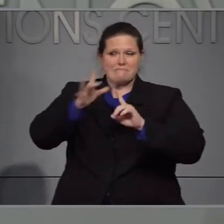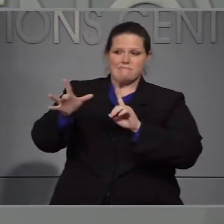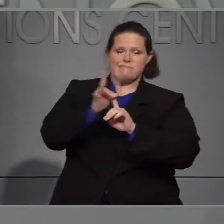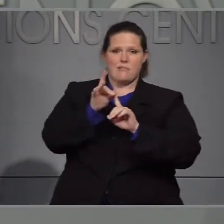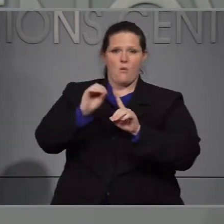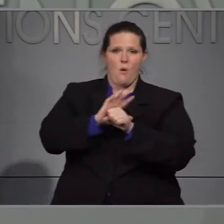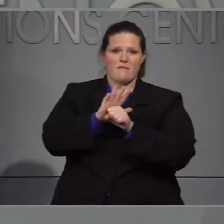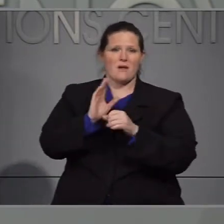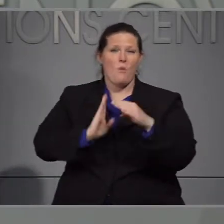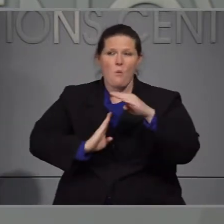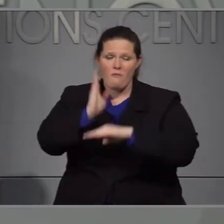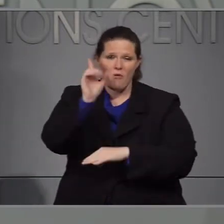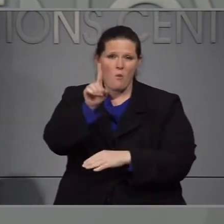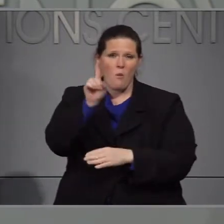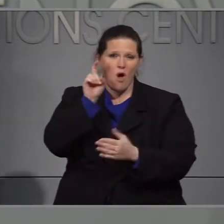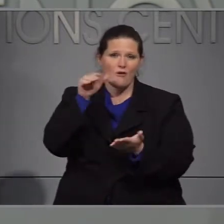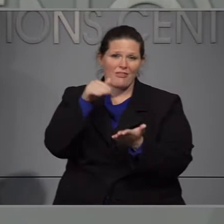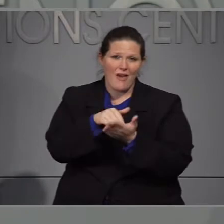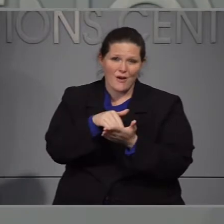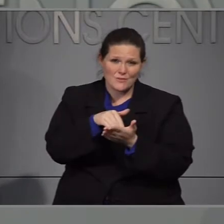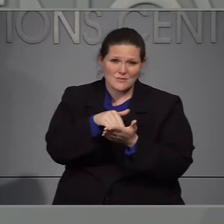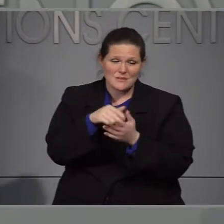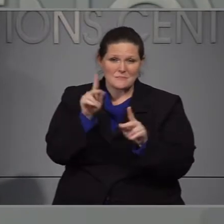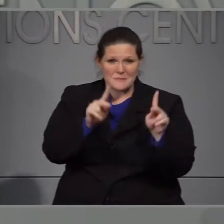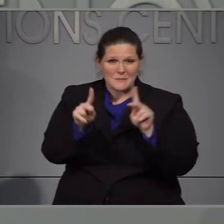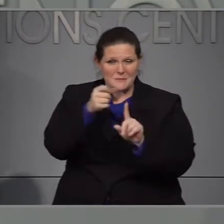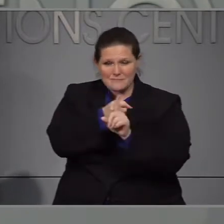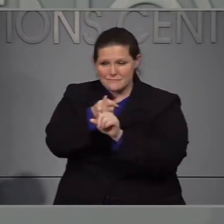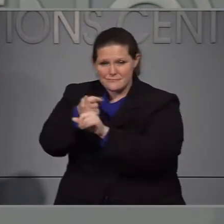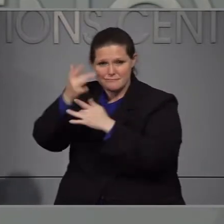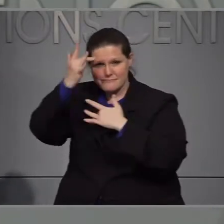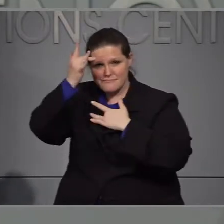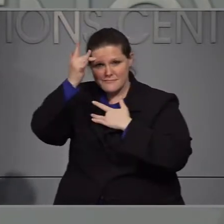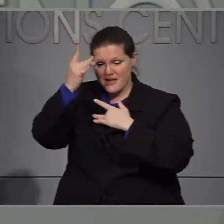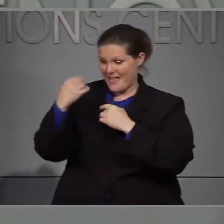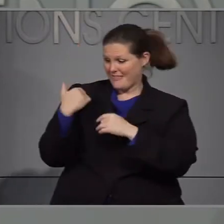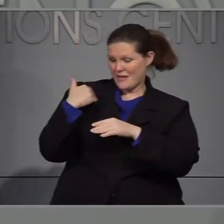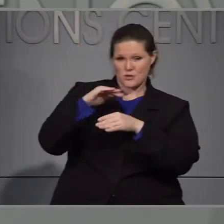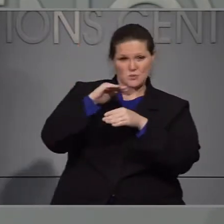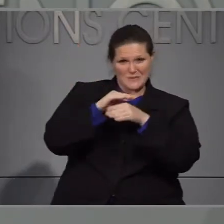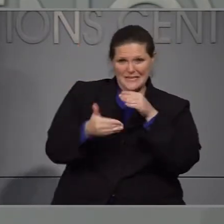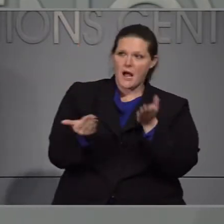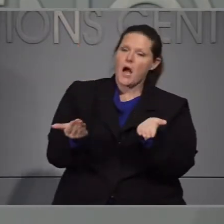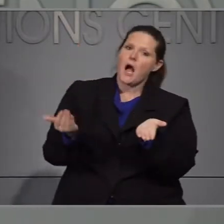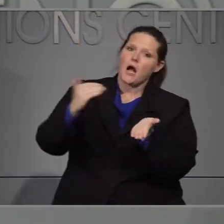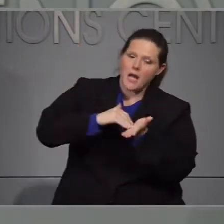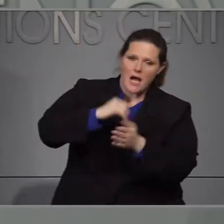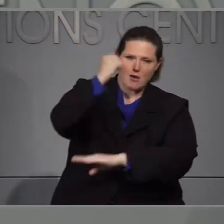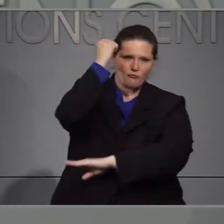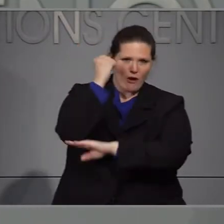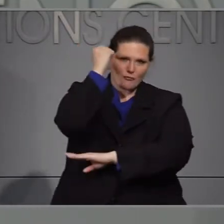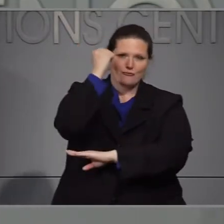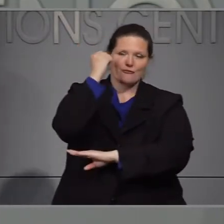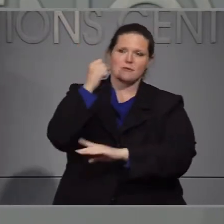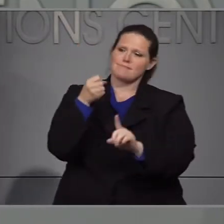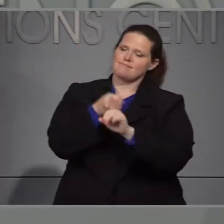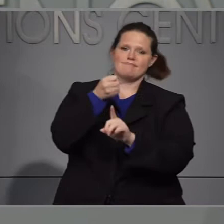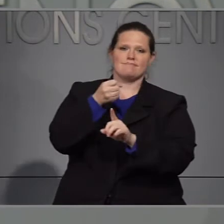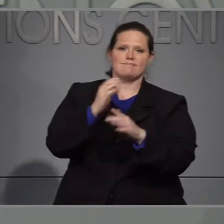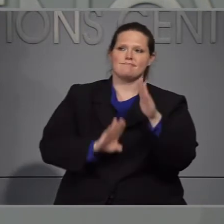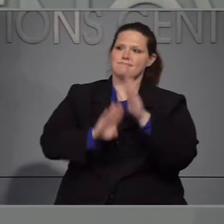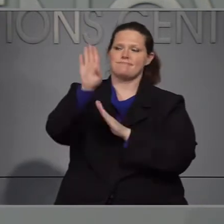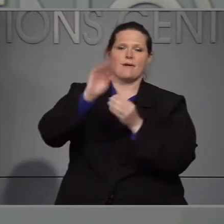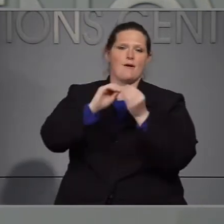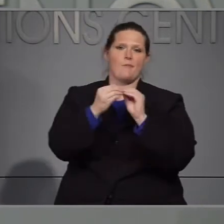estado. De COVID y nuevamente el último fin de semana tuvimos un caso. Nuestro